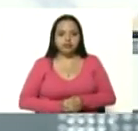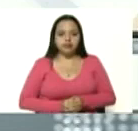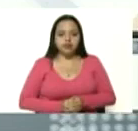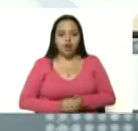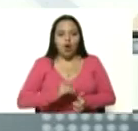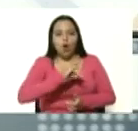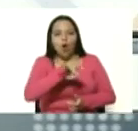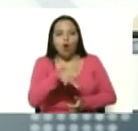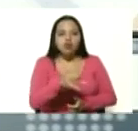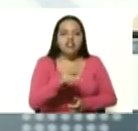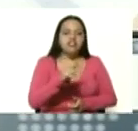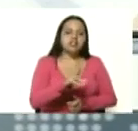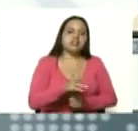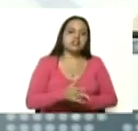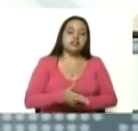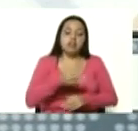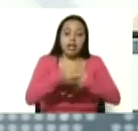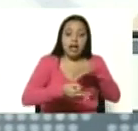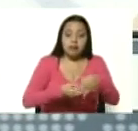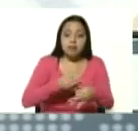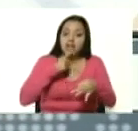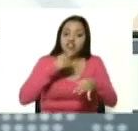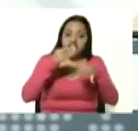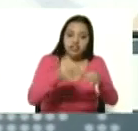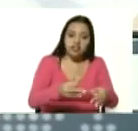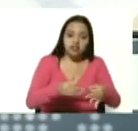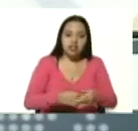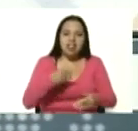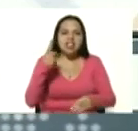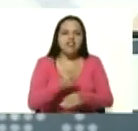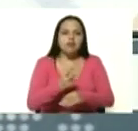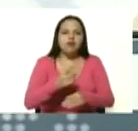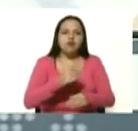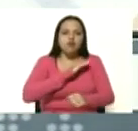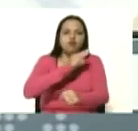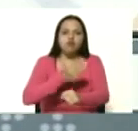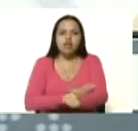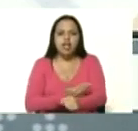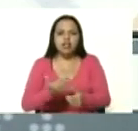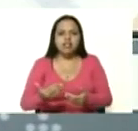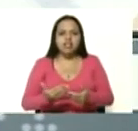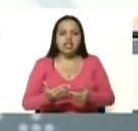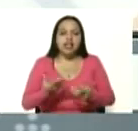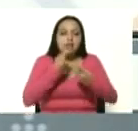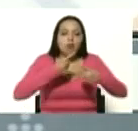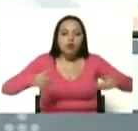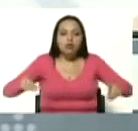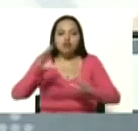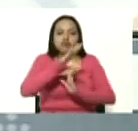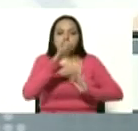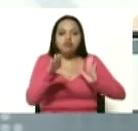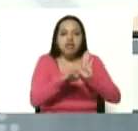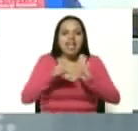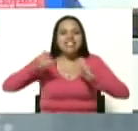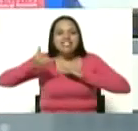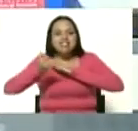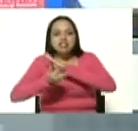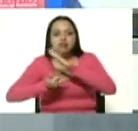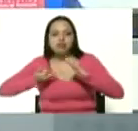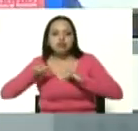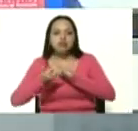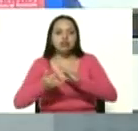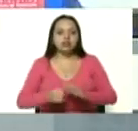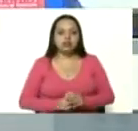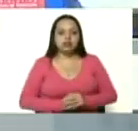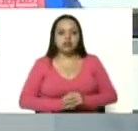señala muy bien por eso tenemos que fortalecer el espíritu democrático constitucional institucionalista